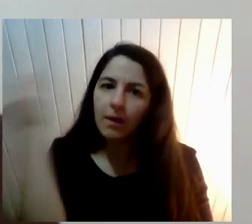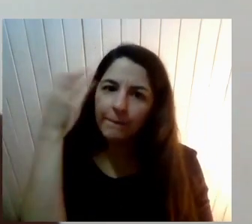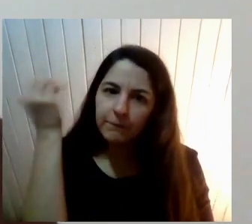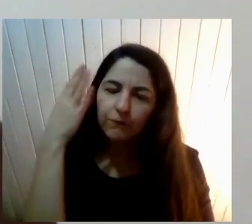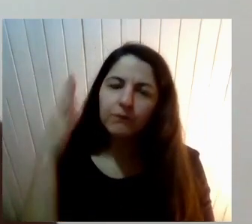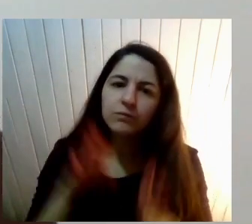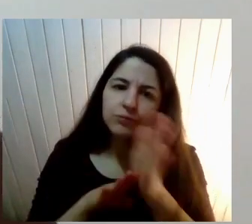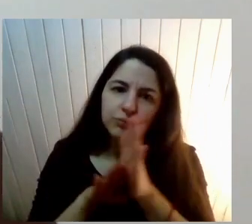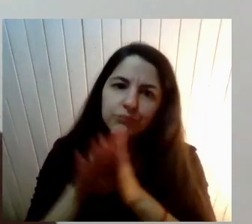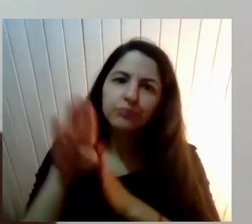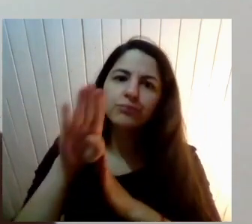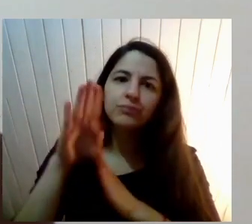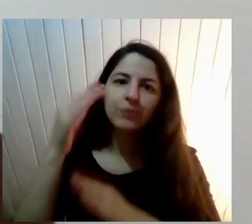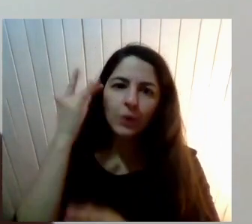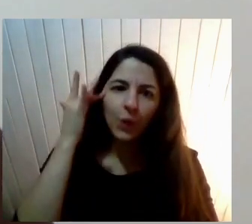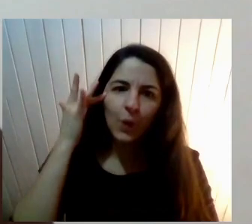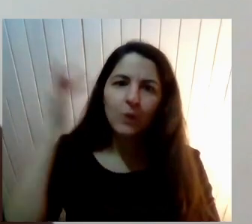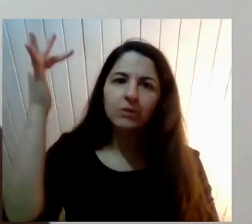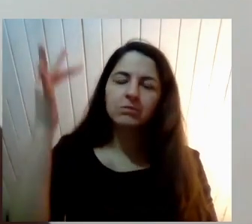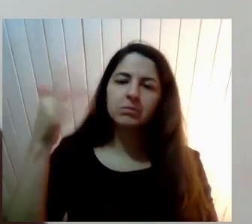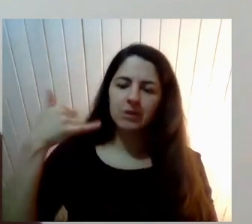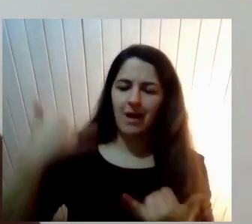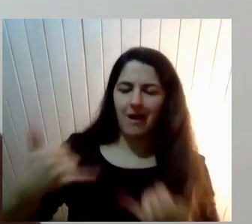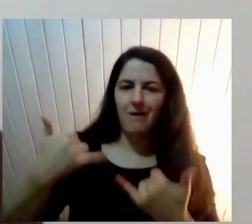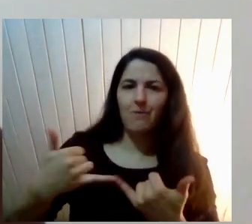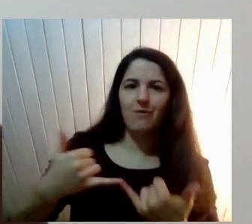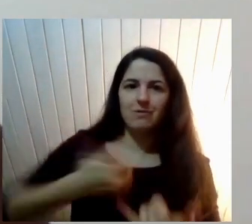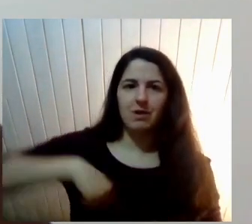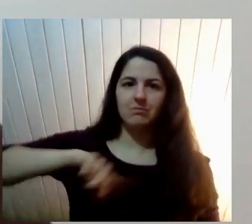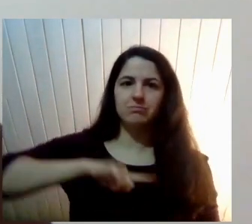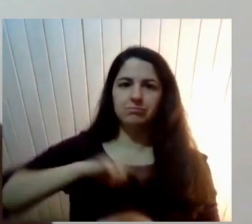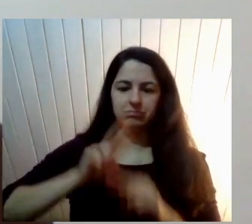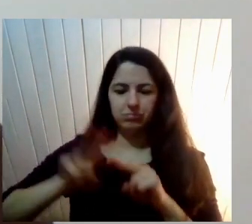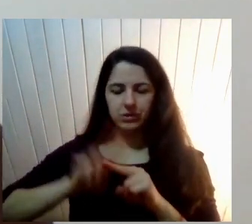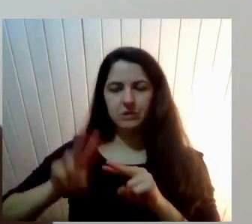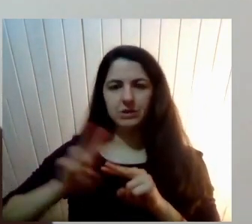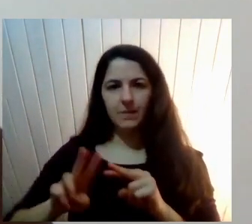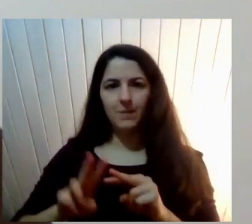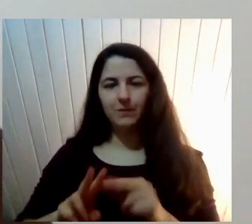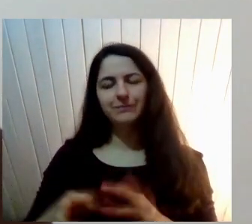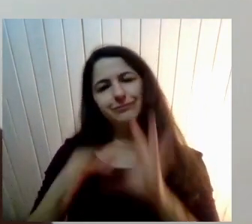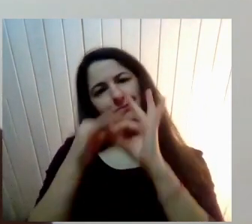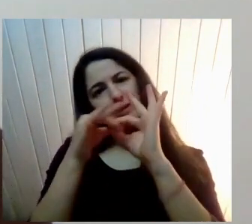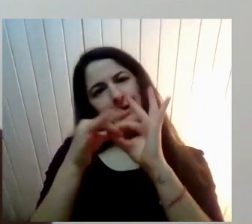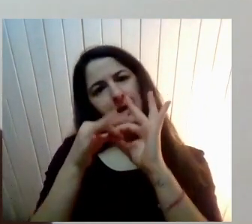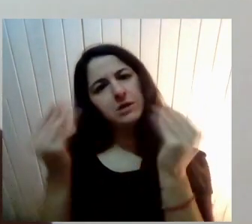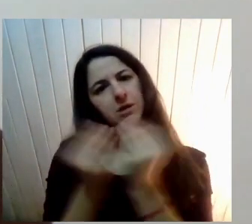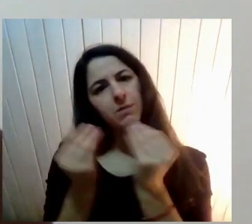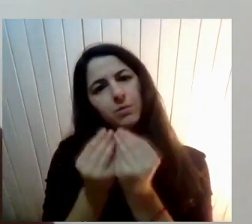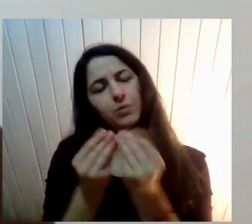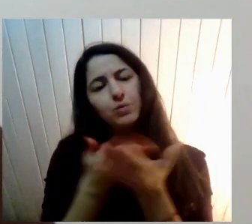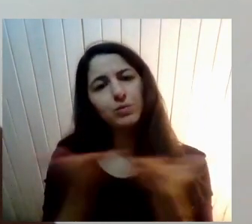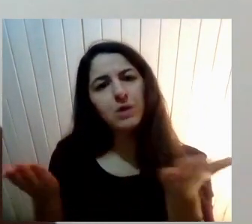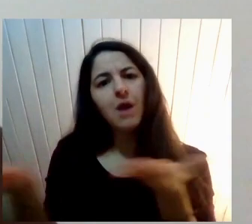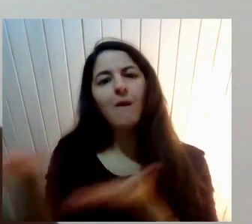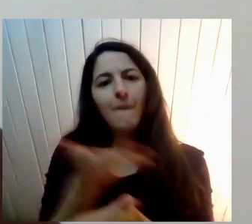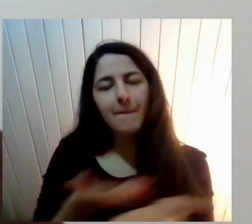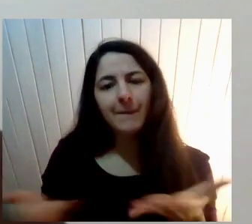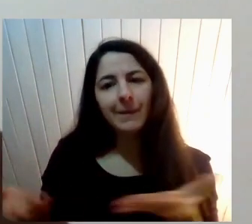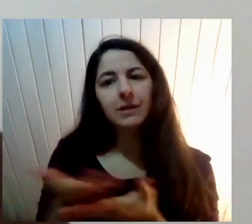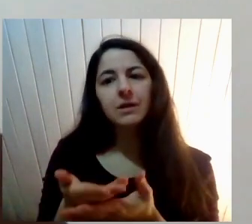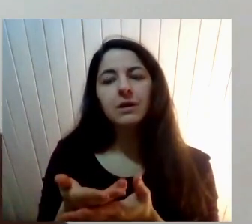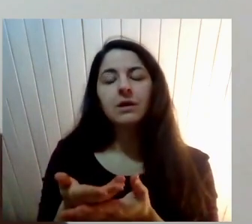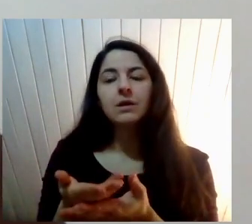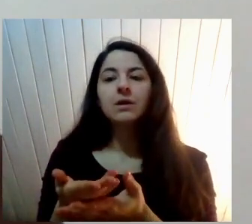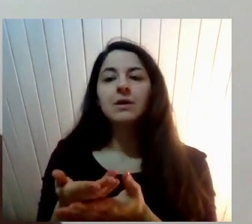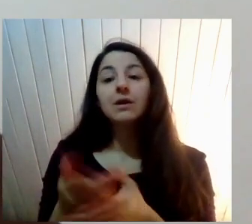Conocimiento Ahora es nuestro Momento de hacerlo Así que Le agradezco un montón También este espacio De compartir Y ojalá Nos encontremos